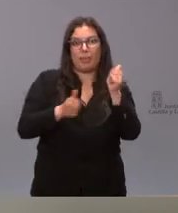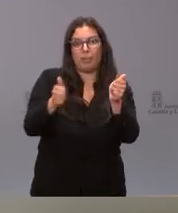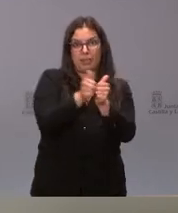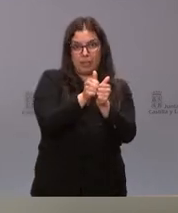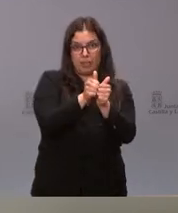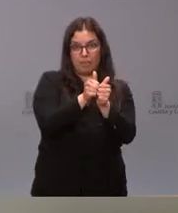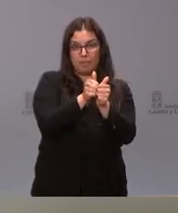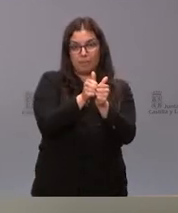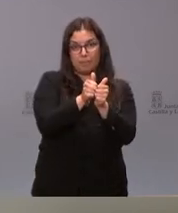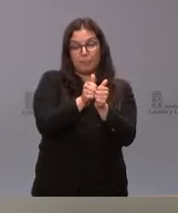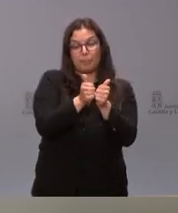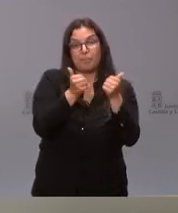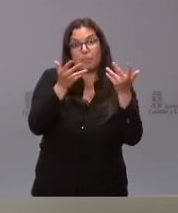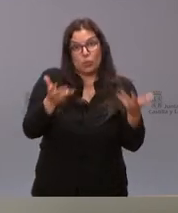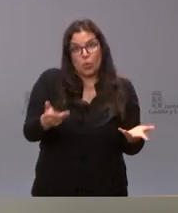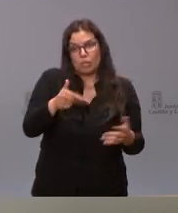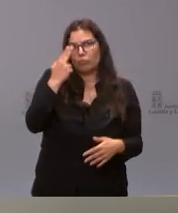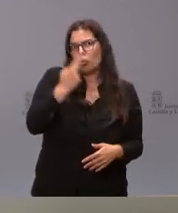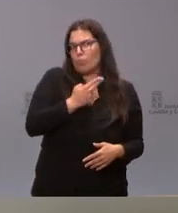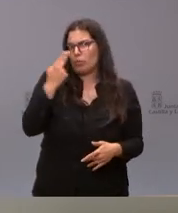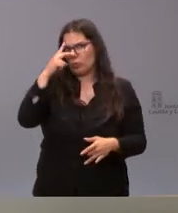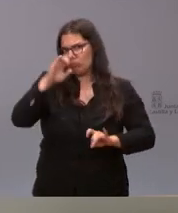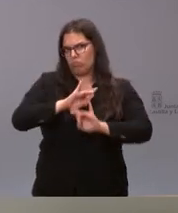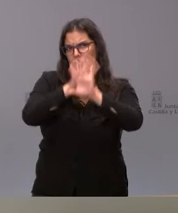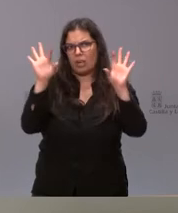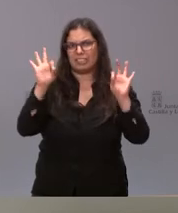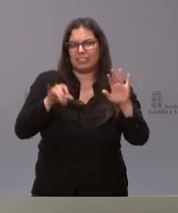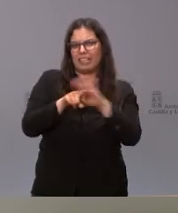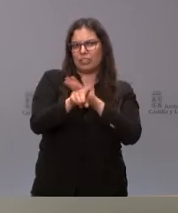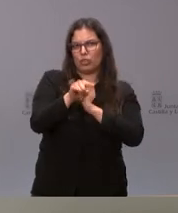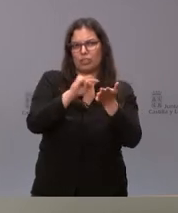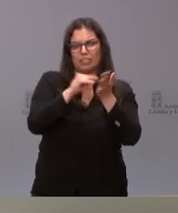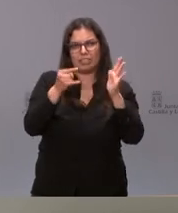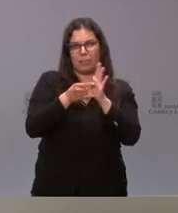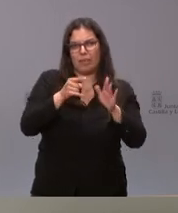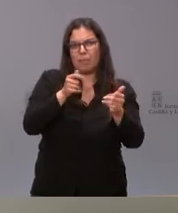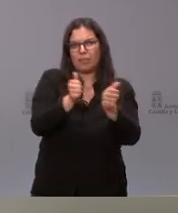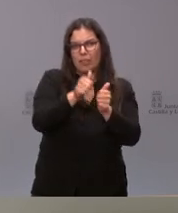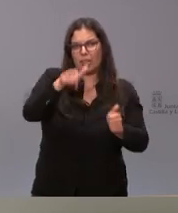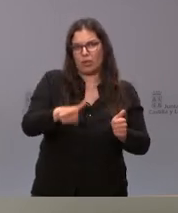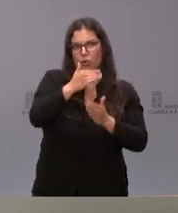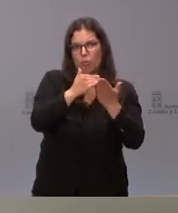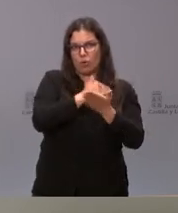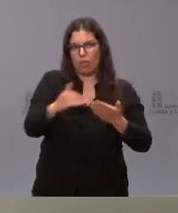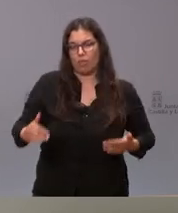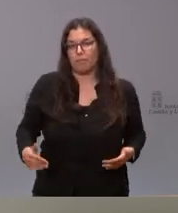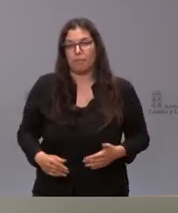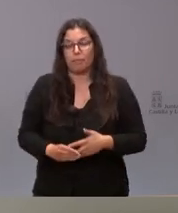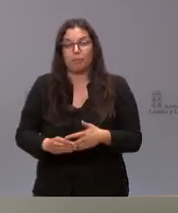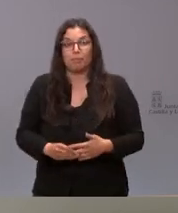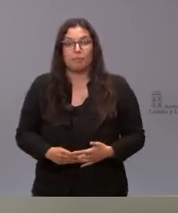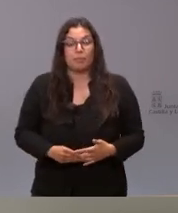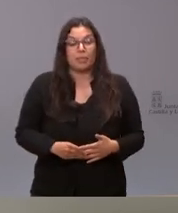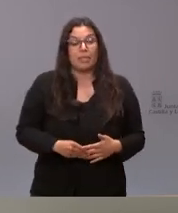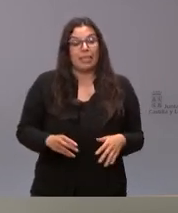Castilla y León y por tanto este es un compromiso muy claro de la gestión de la dependencia en nuestra comunidad autónoma y yo creo que aquí el